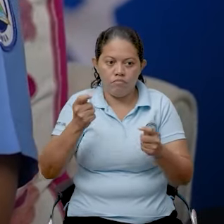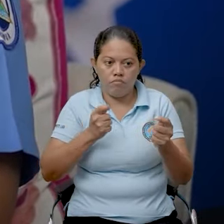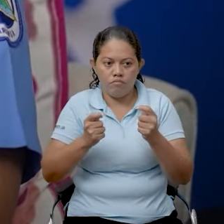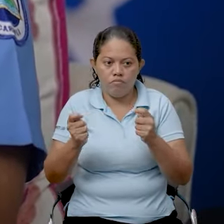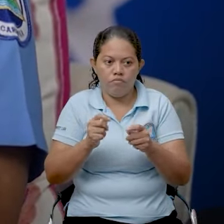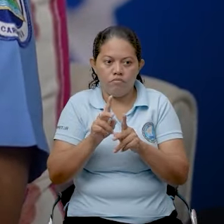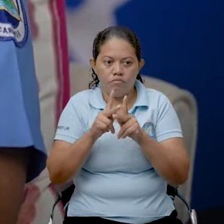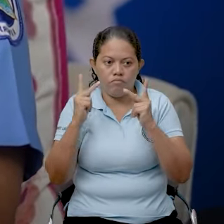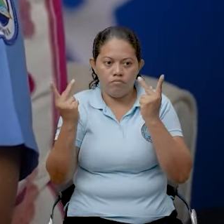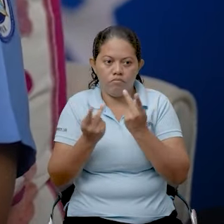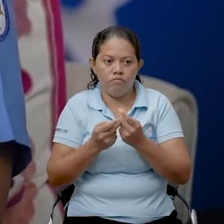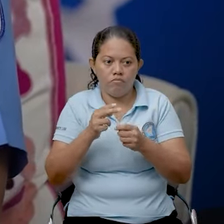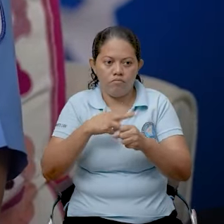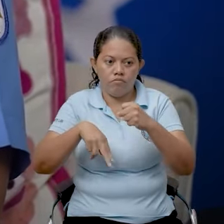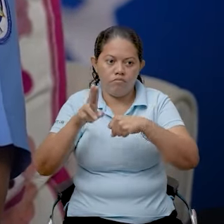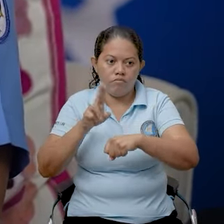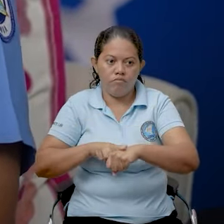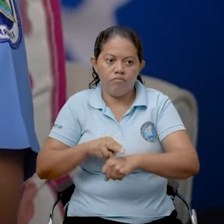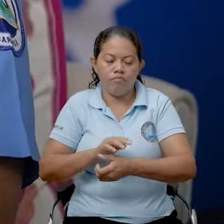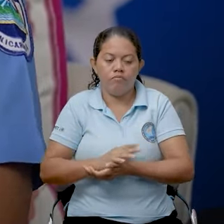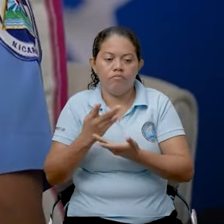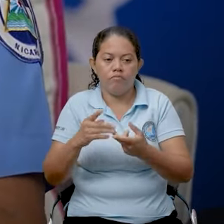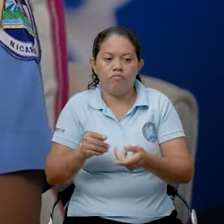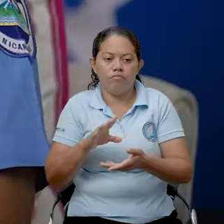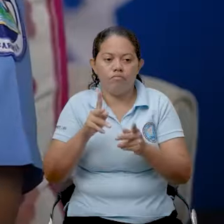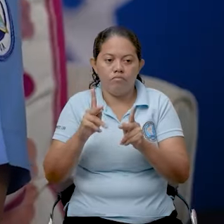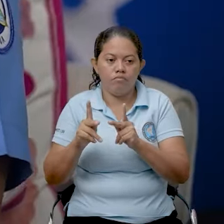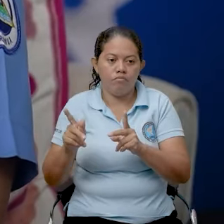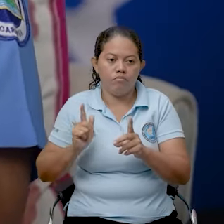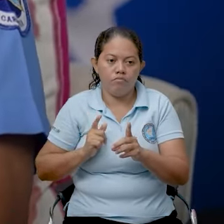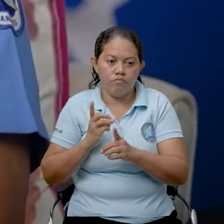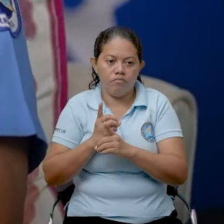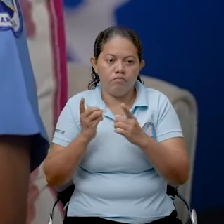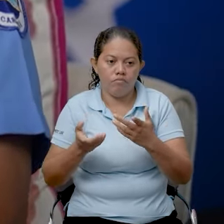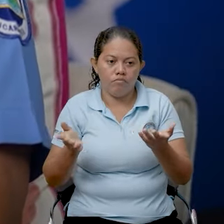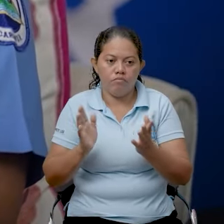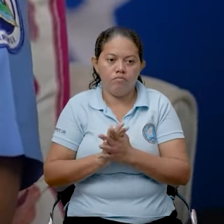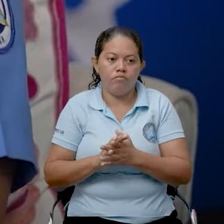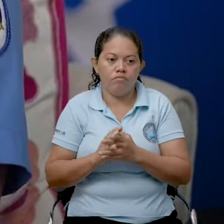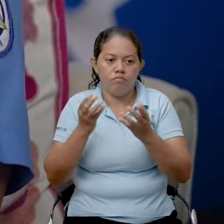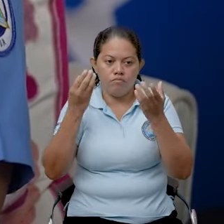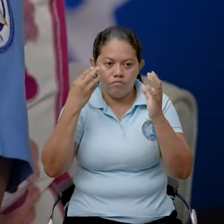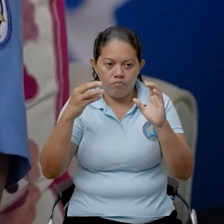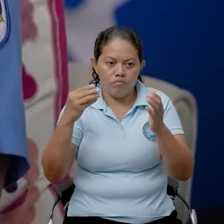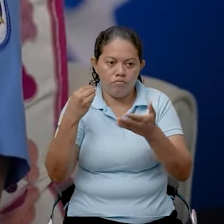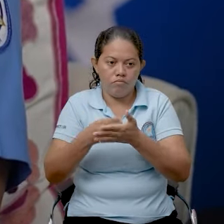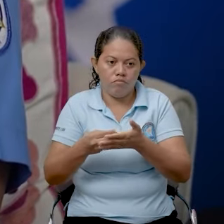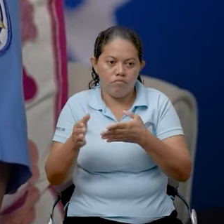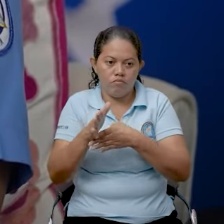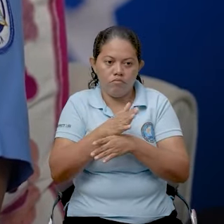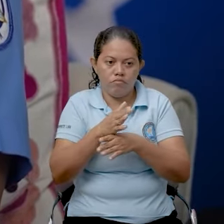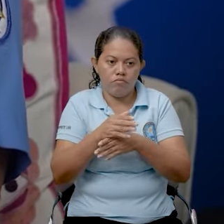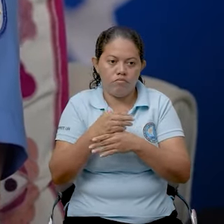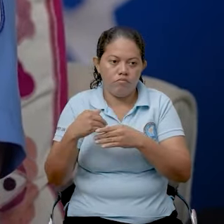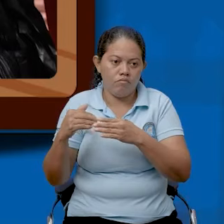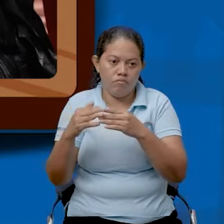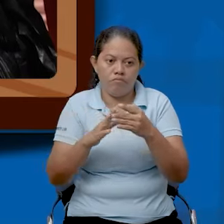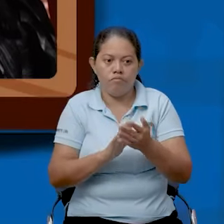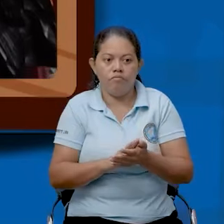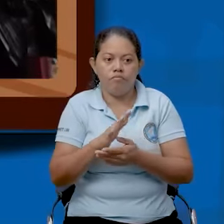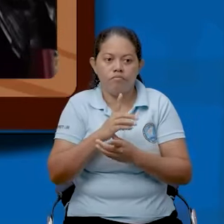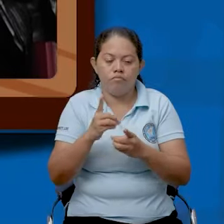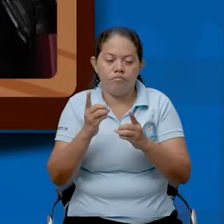seguridad en la nación, para con las personas que hacen compras en los diferentes establecimientos.